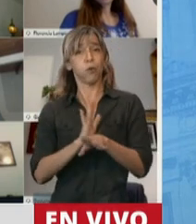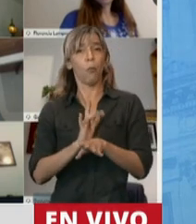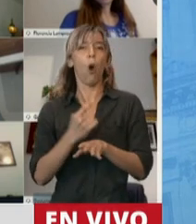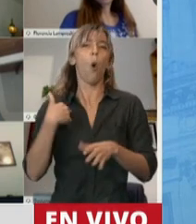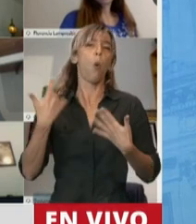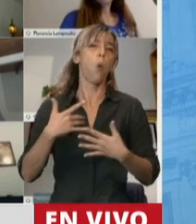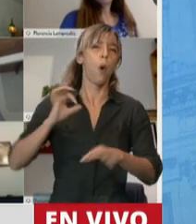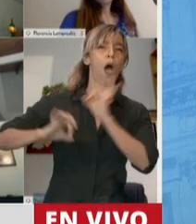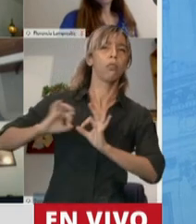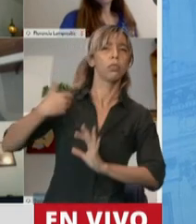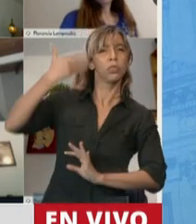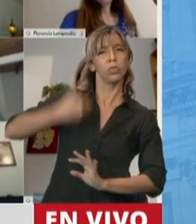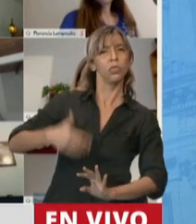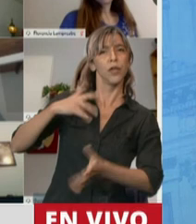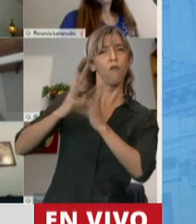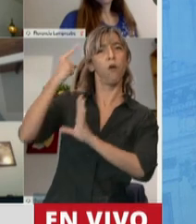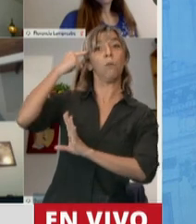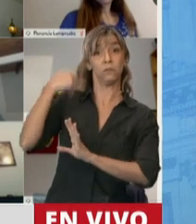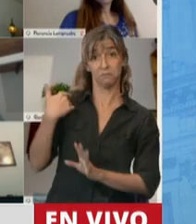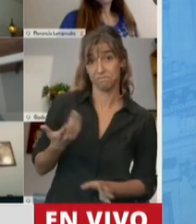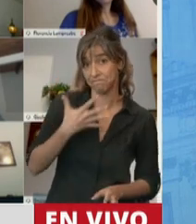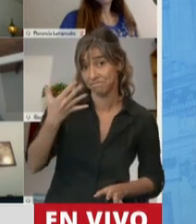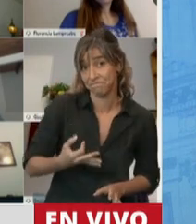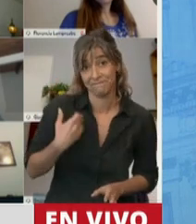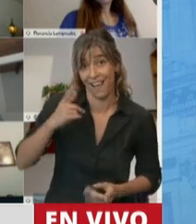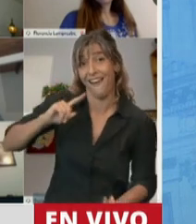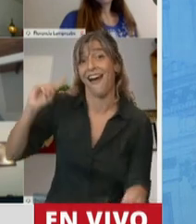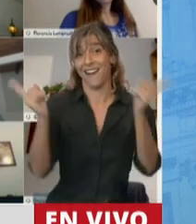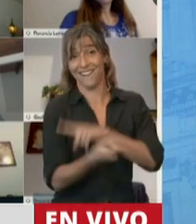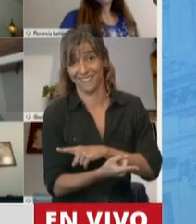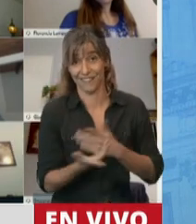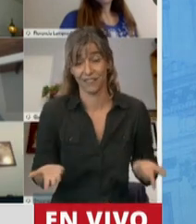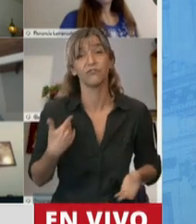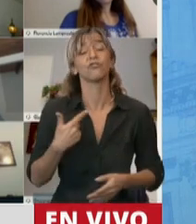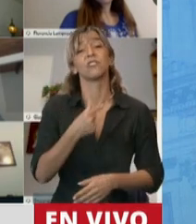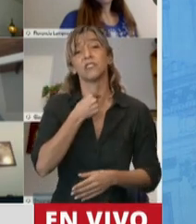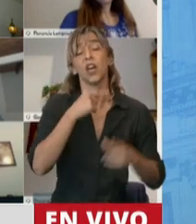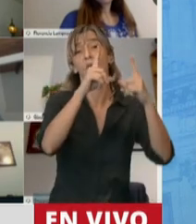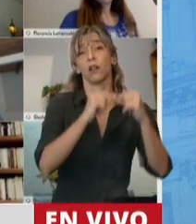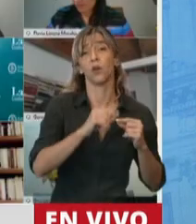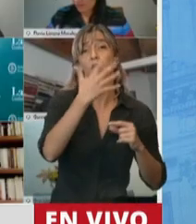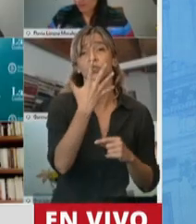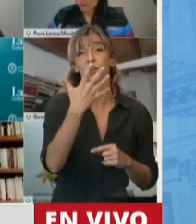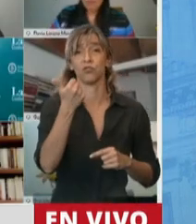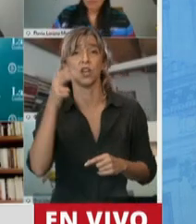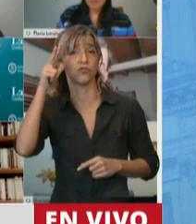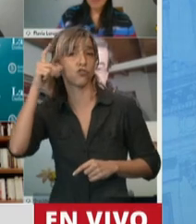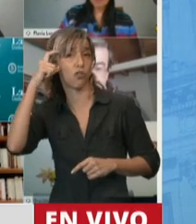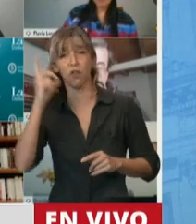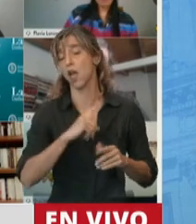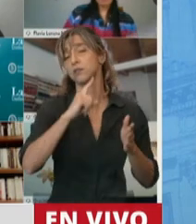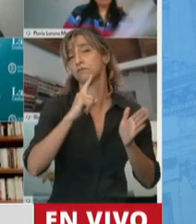momento voy a fundar las disidencias de los artículos 5, 6, 8 y 10 que tenemos por el